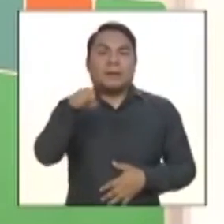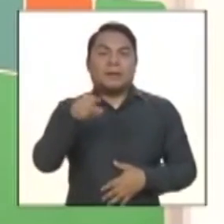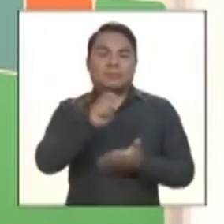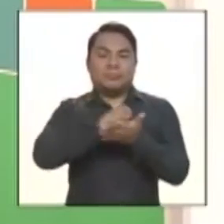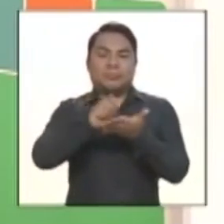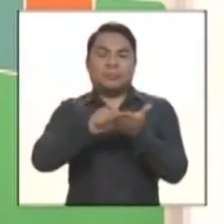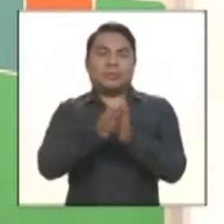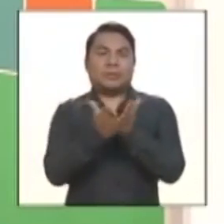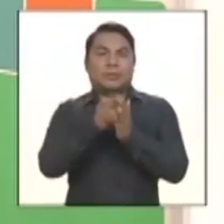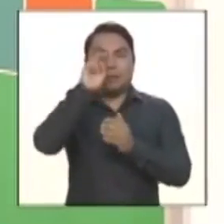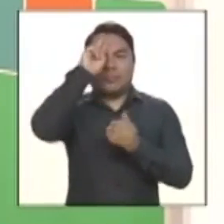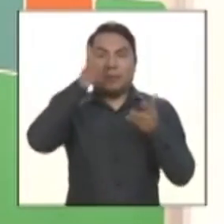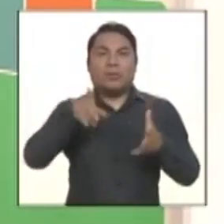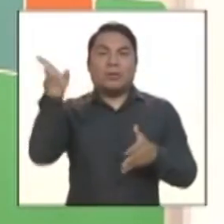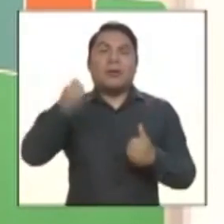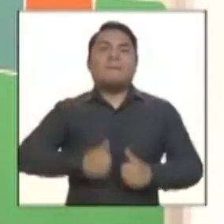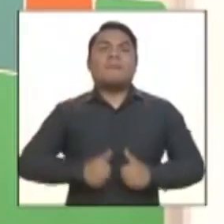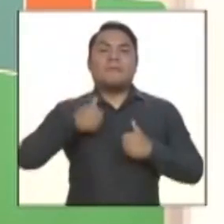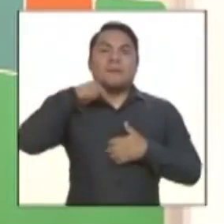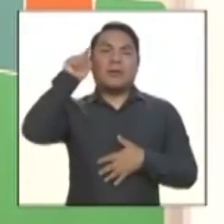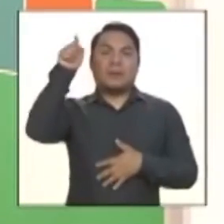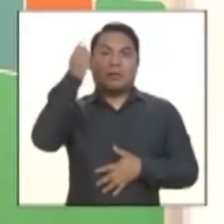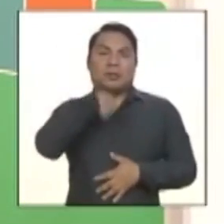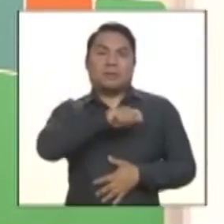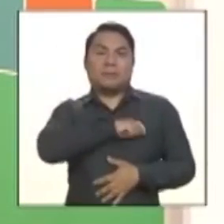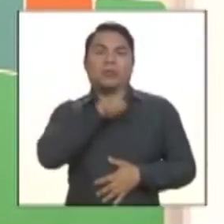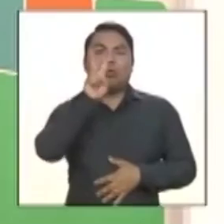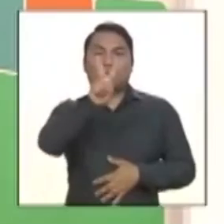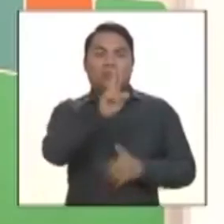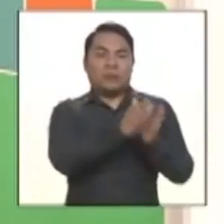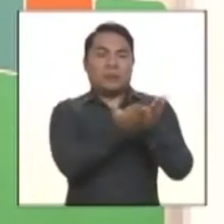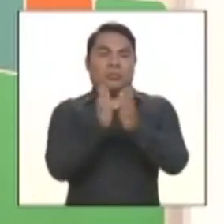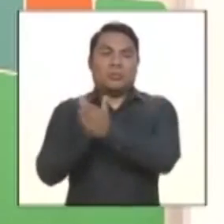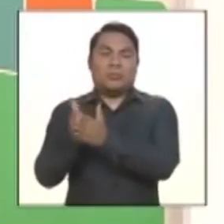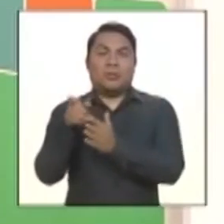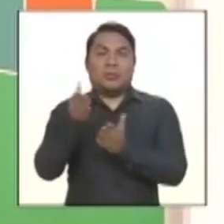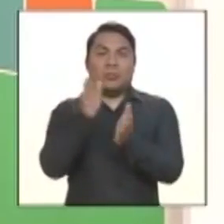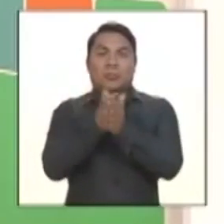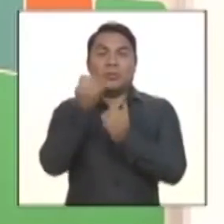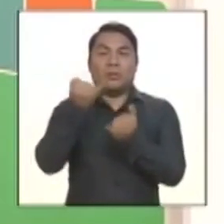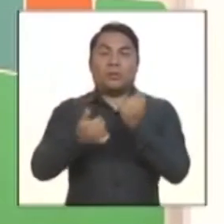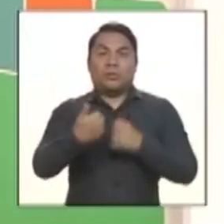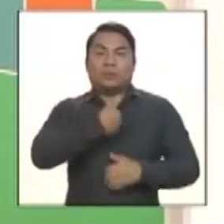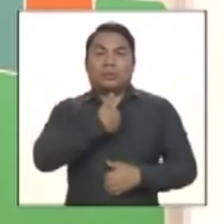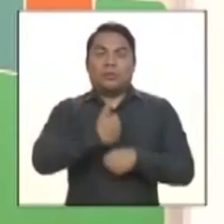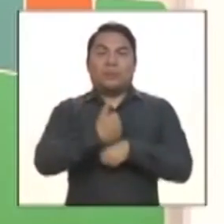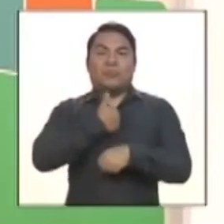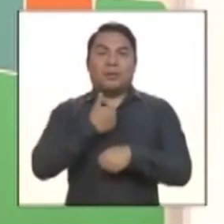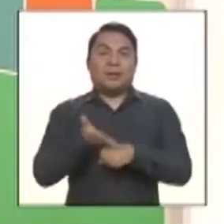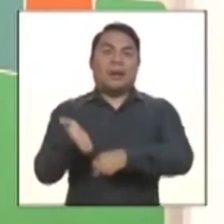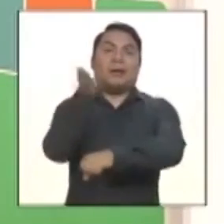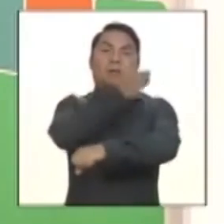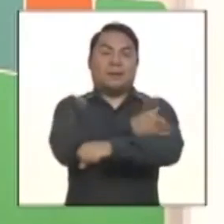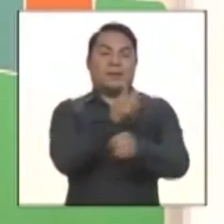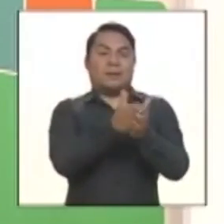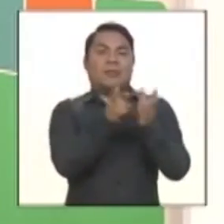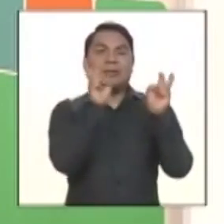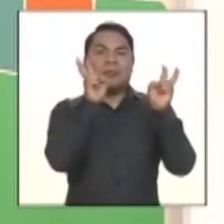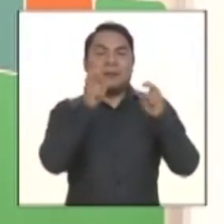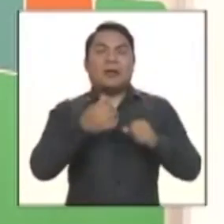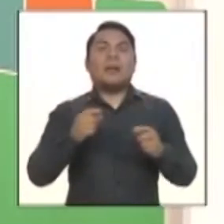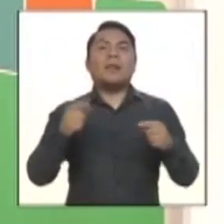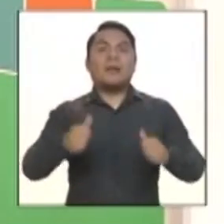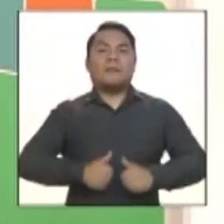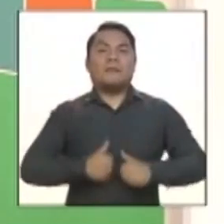peruano, radica en España. Dos libros ha lanzado. El último, Yo soy culpable, y el anterior, La vida